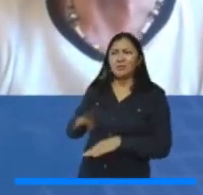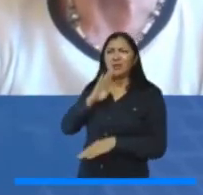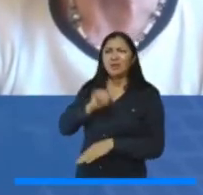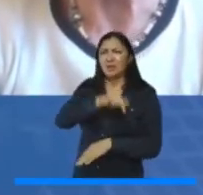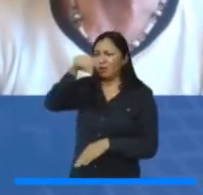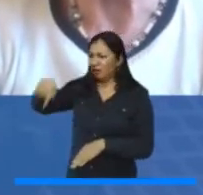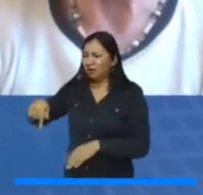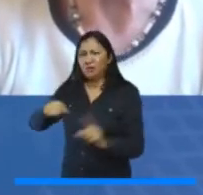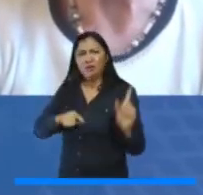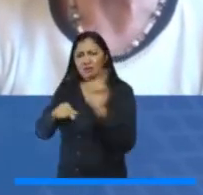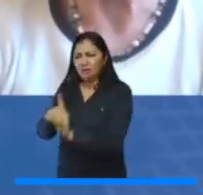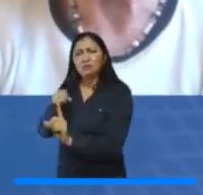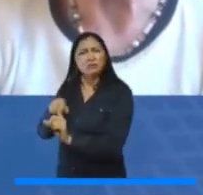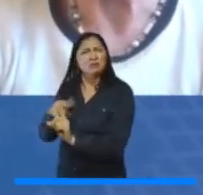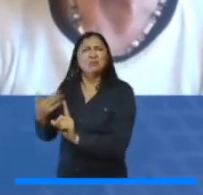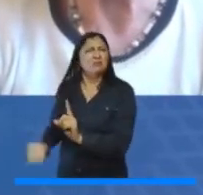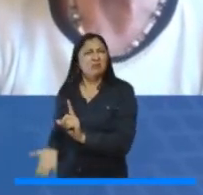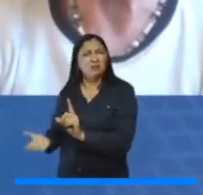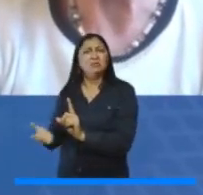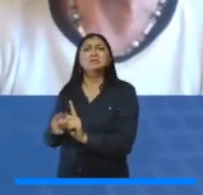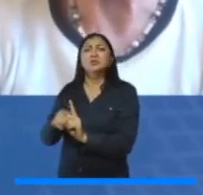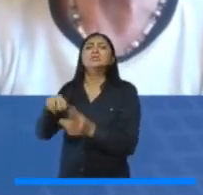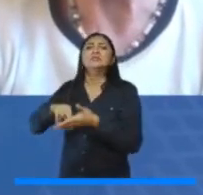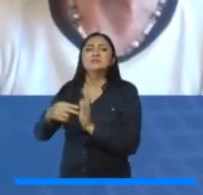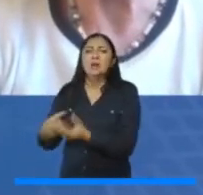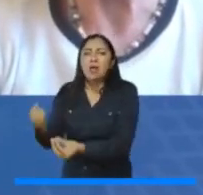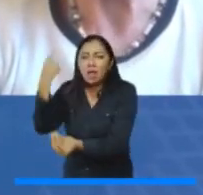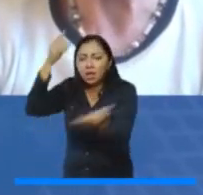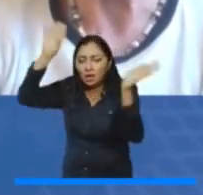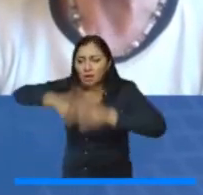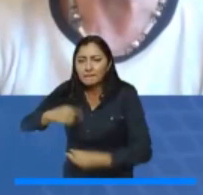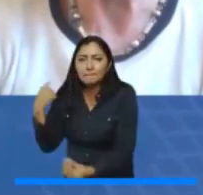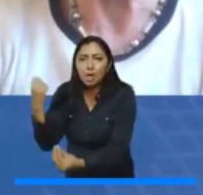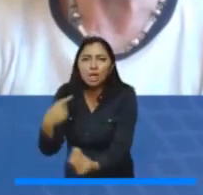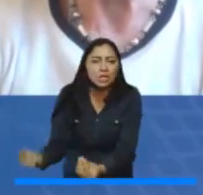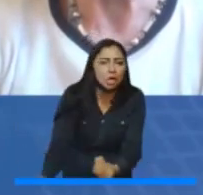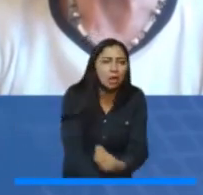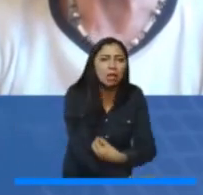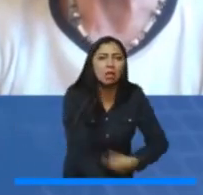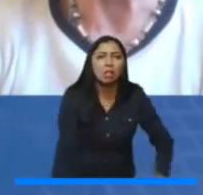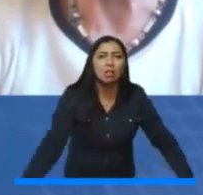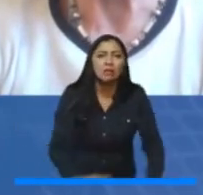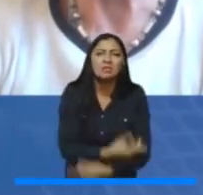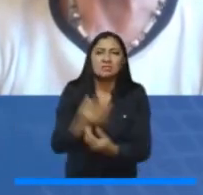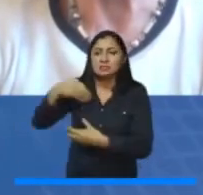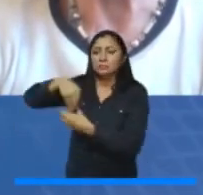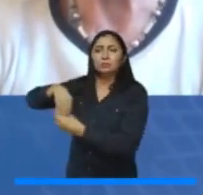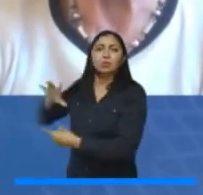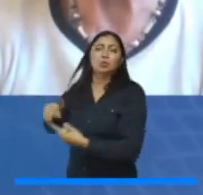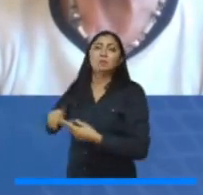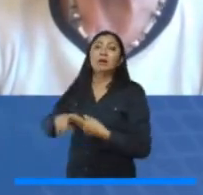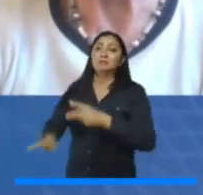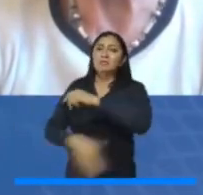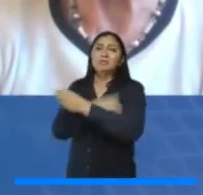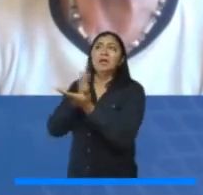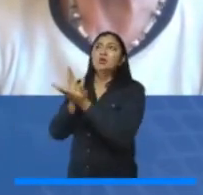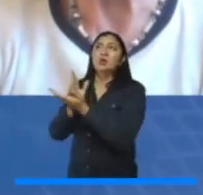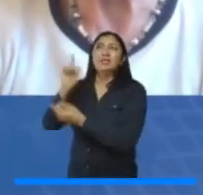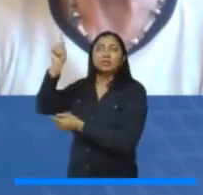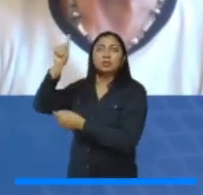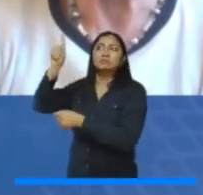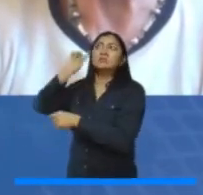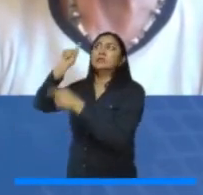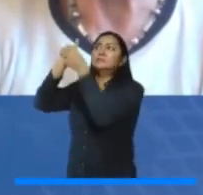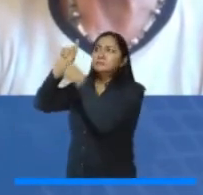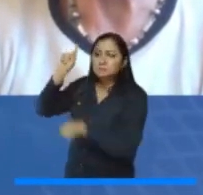república hace parte de las componentes políticas en las regiones. O quien representa a la ministra de Educación y el consejo superior. Esos son actores